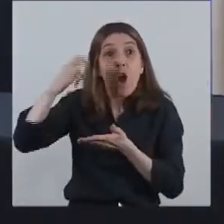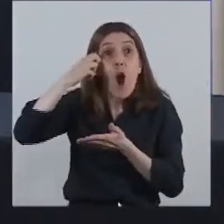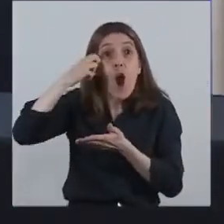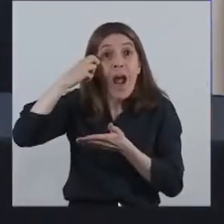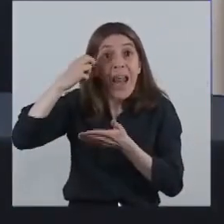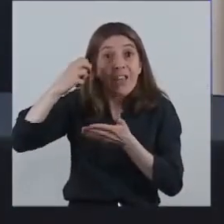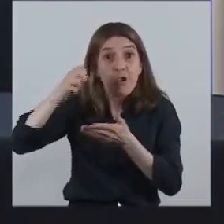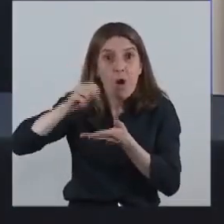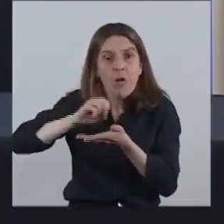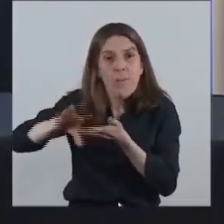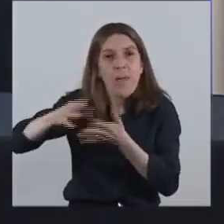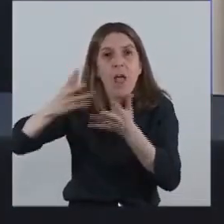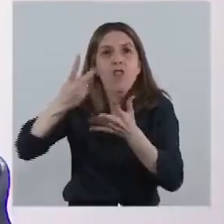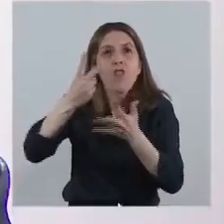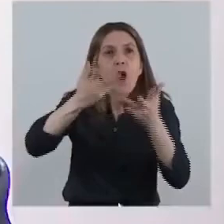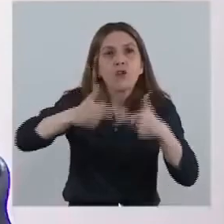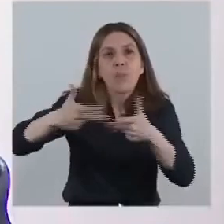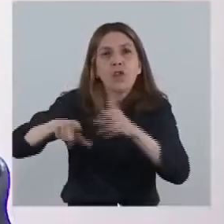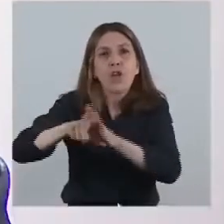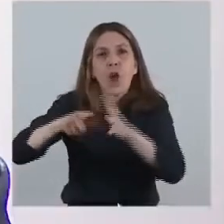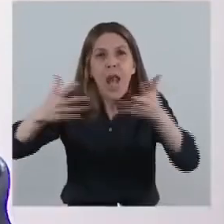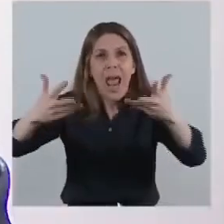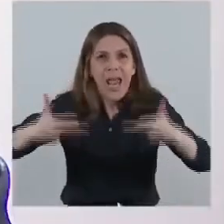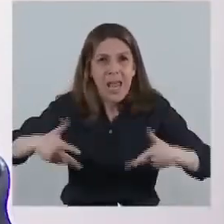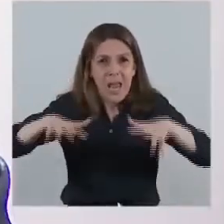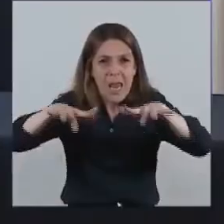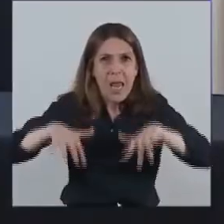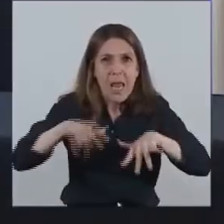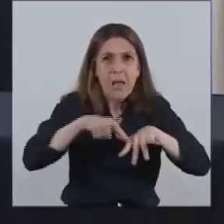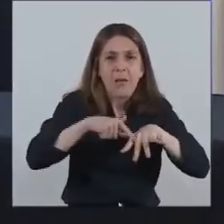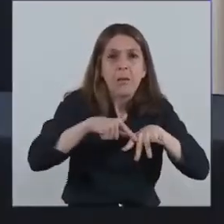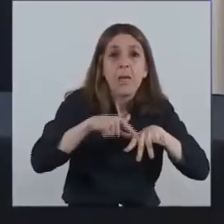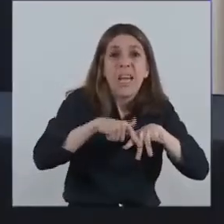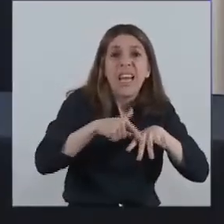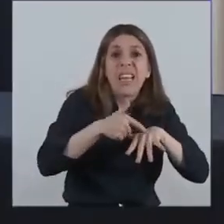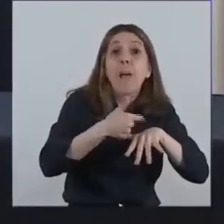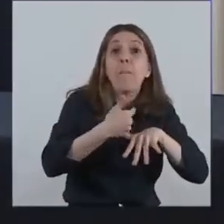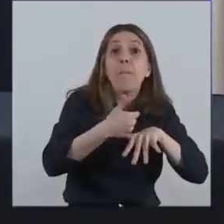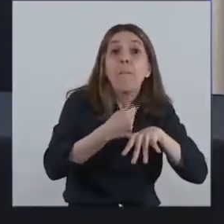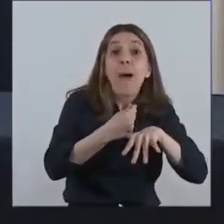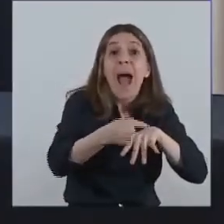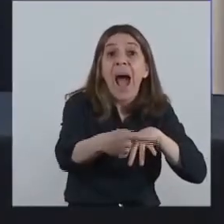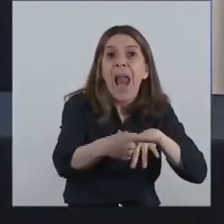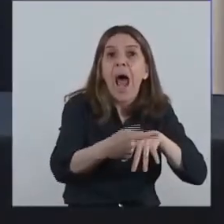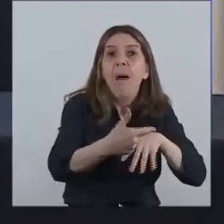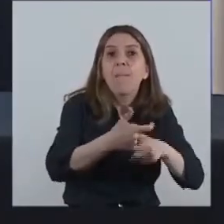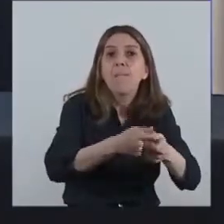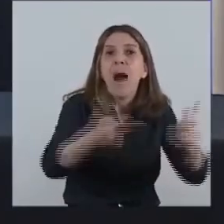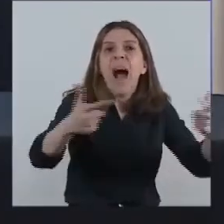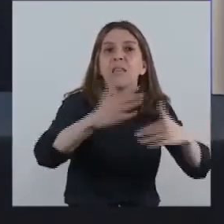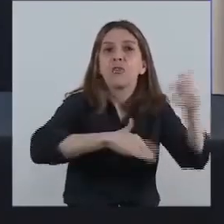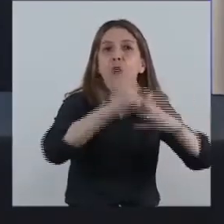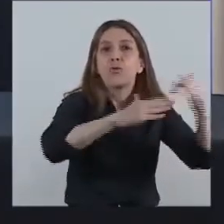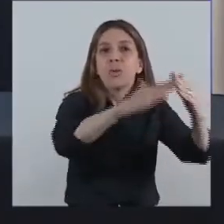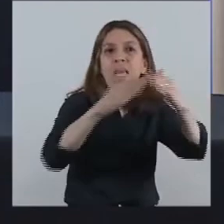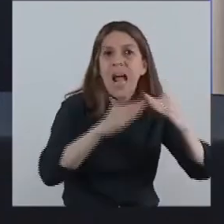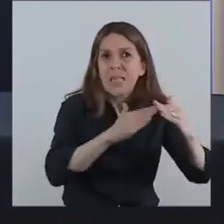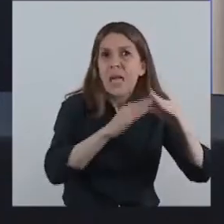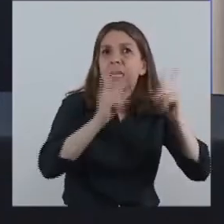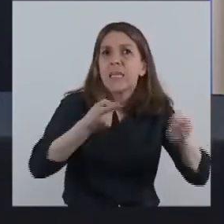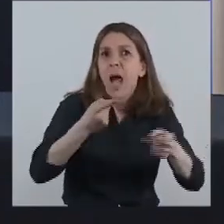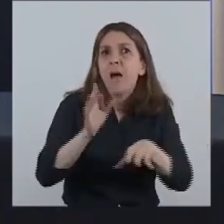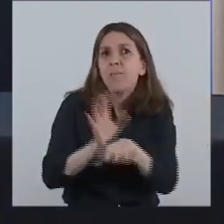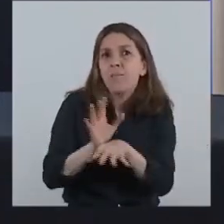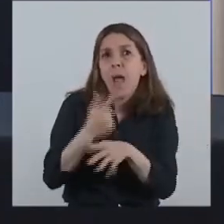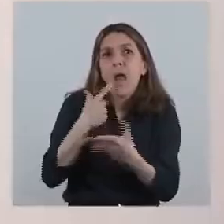Nación dos proyectos de ley que buscan fomentar la construcción de nueva vivienda y mejorar la cobertura y